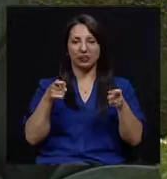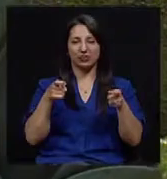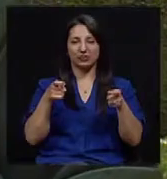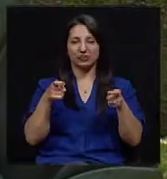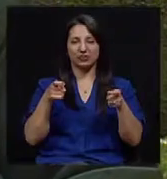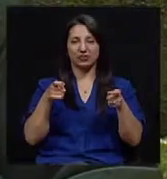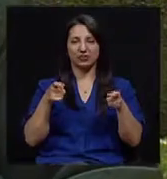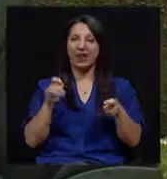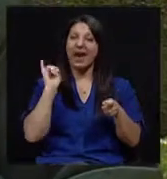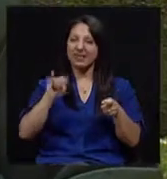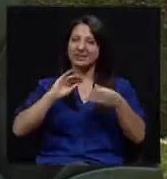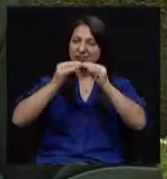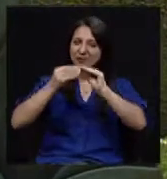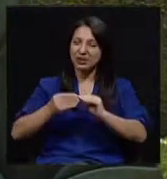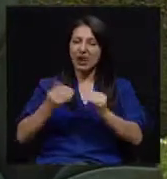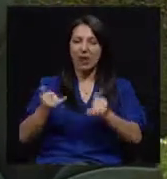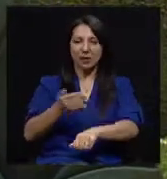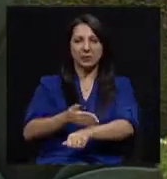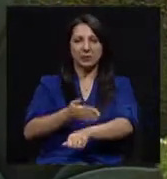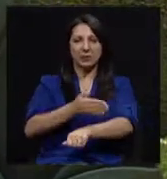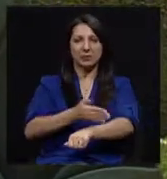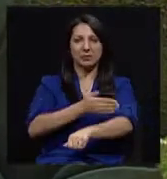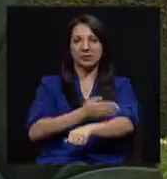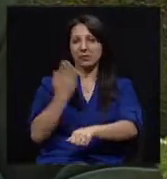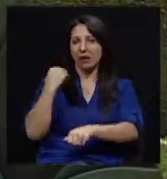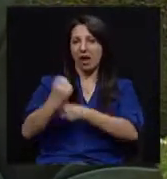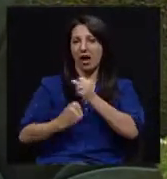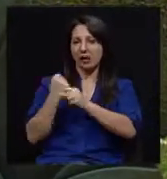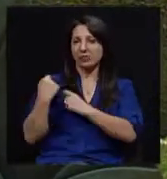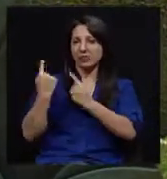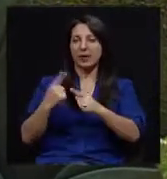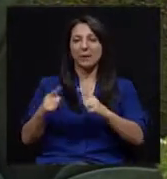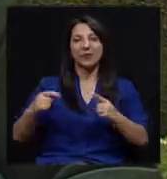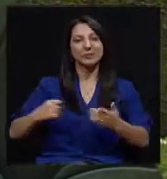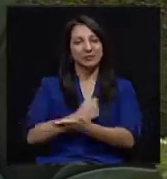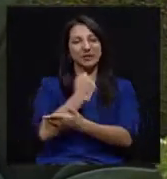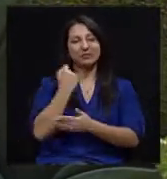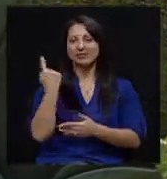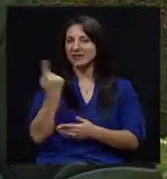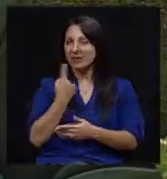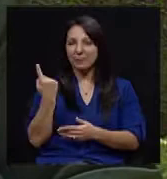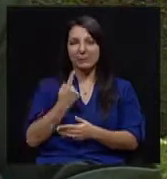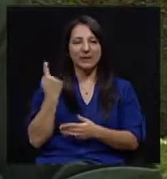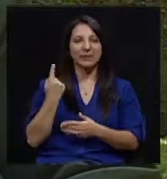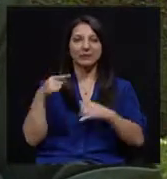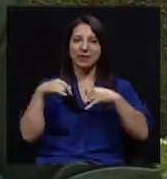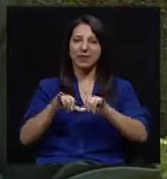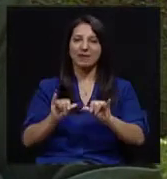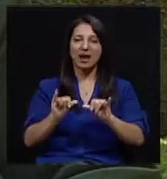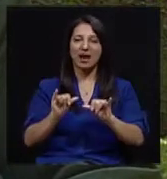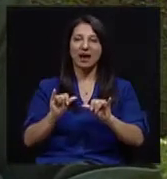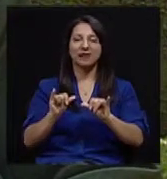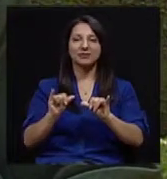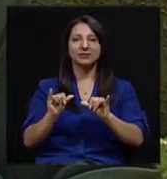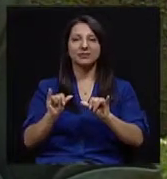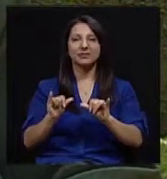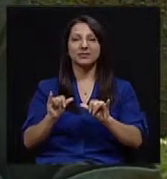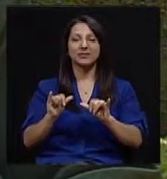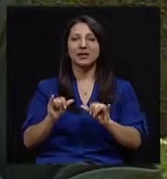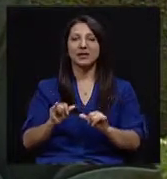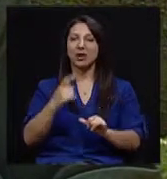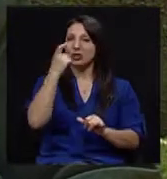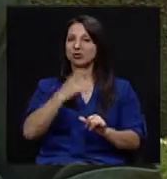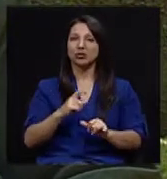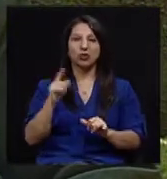Esas cifras han mejorado un poco en años recientes, pero lastimosamente sigue siendo todavía una condición que no